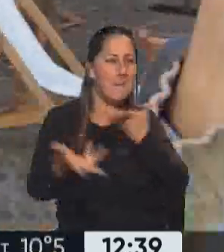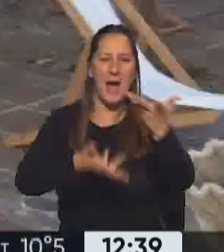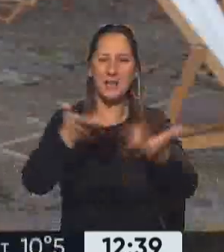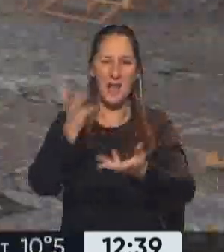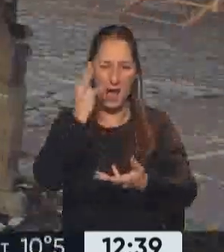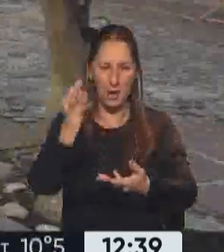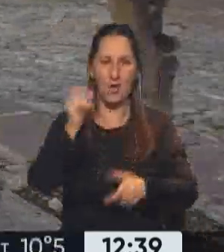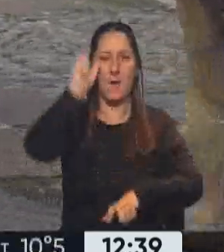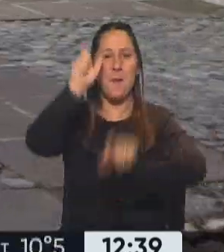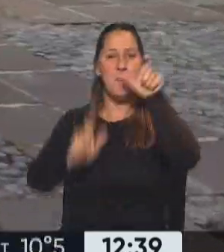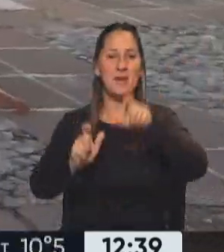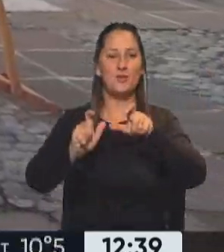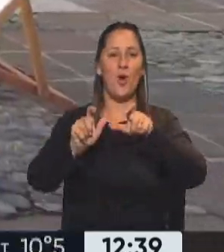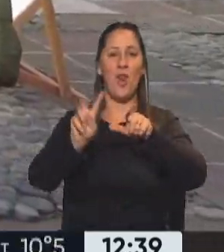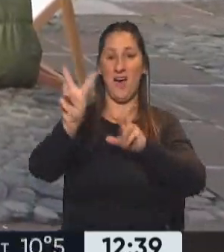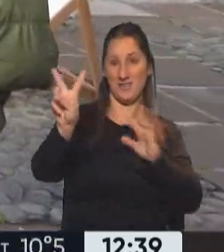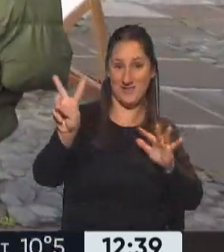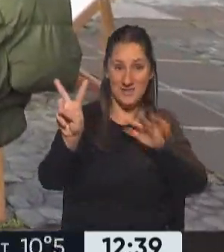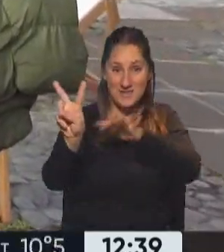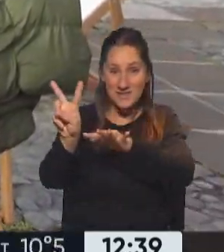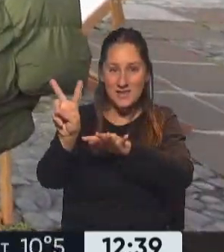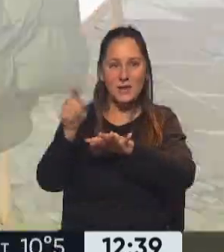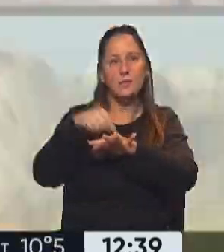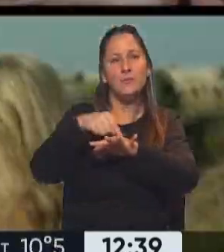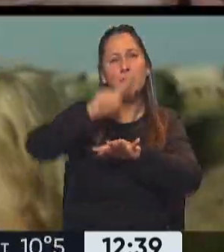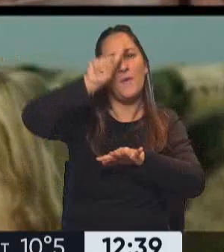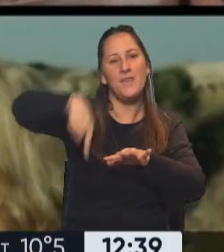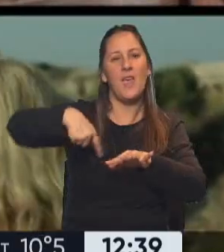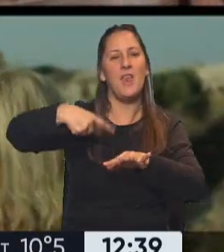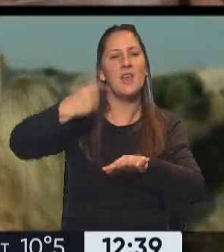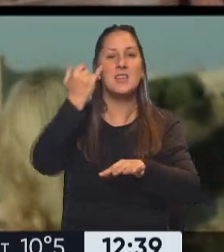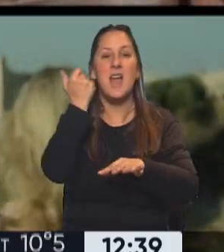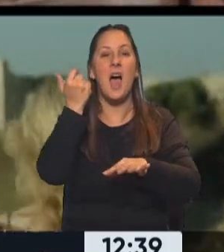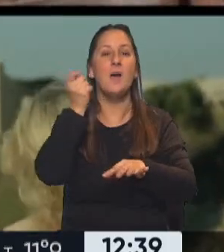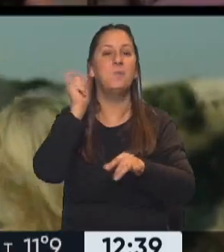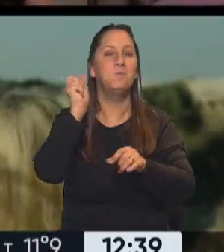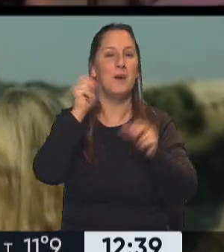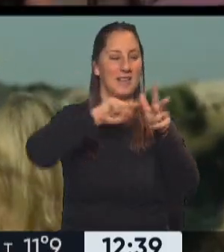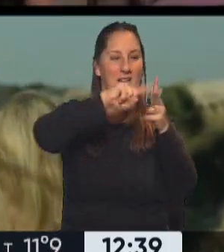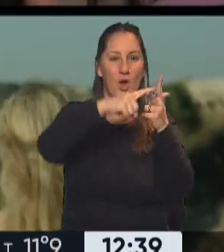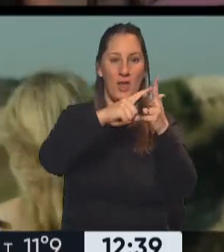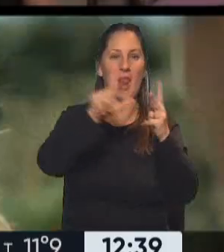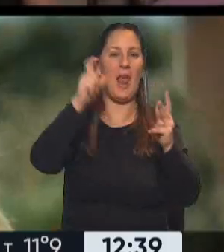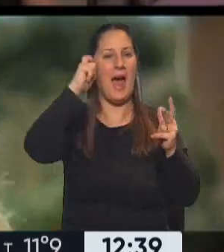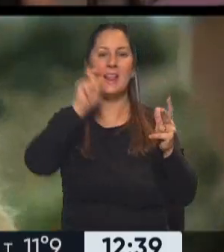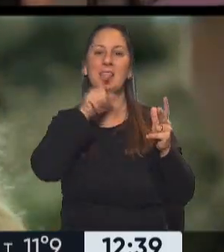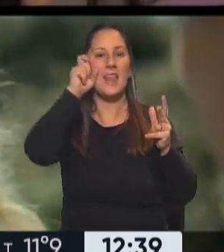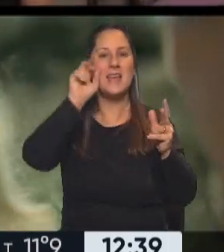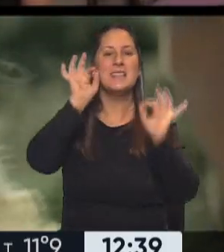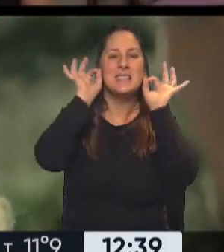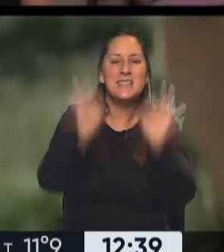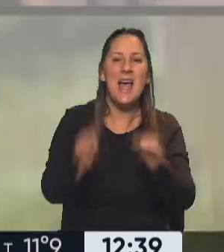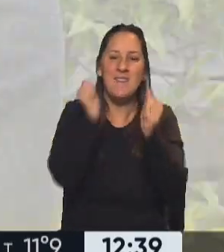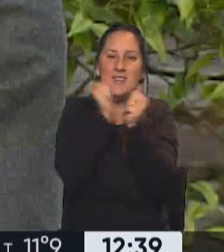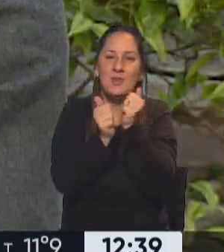Cada una de las personas que se va a acercar también trae la impronta o la memoria de, a ver, si quien vio la trilogía de Linklater sabe que hay una